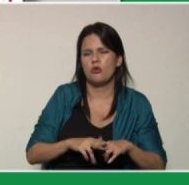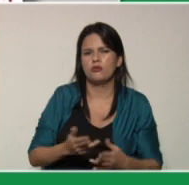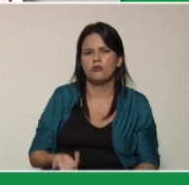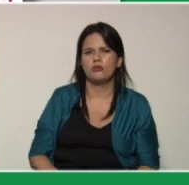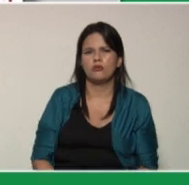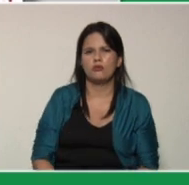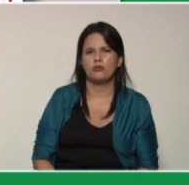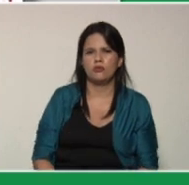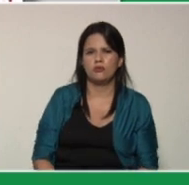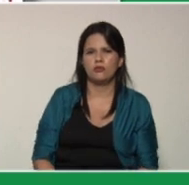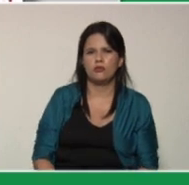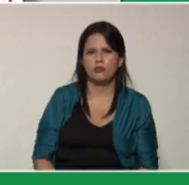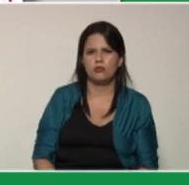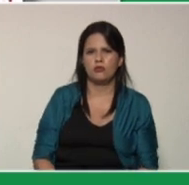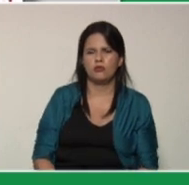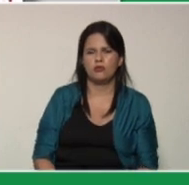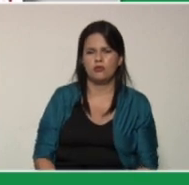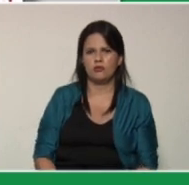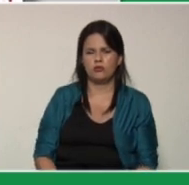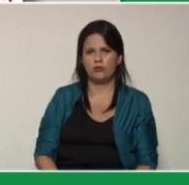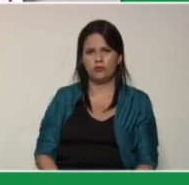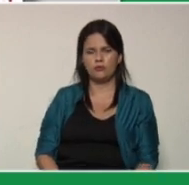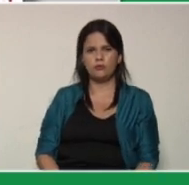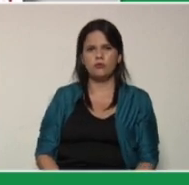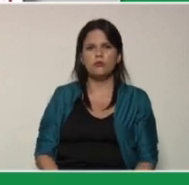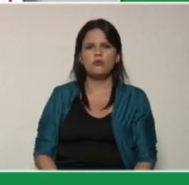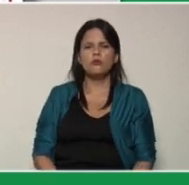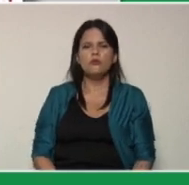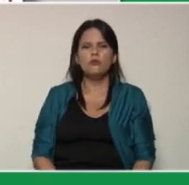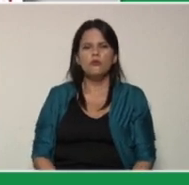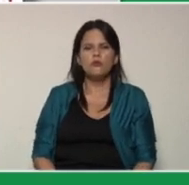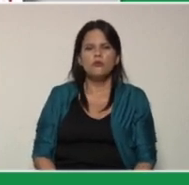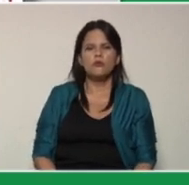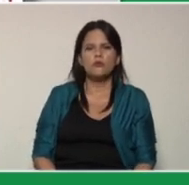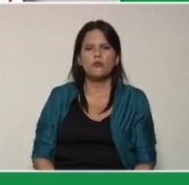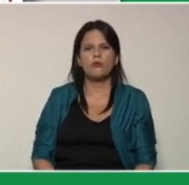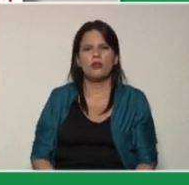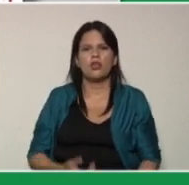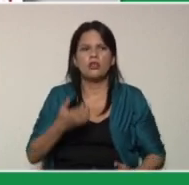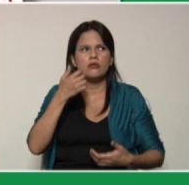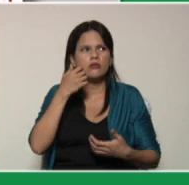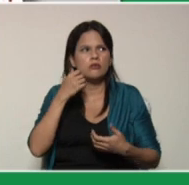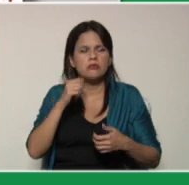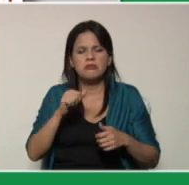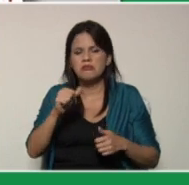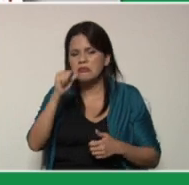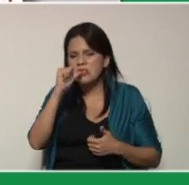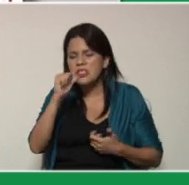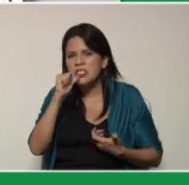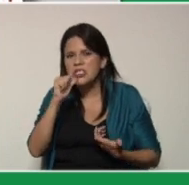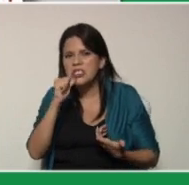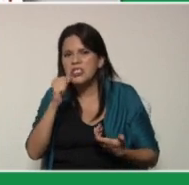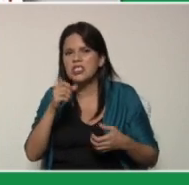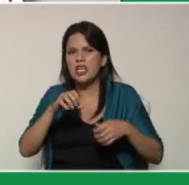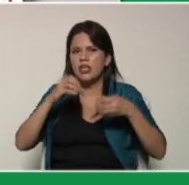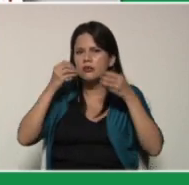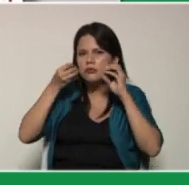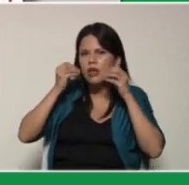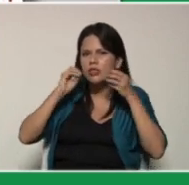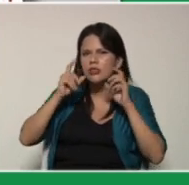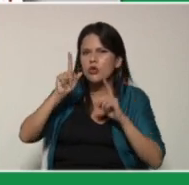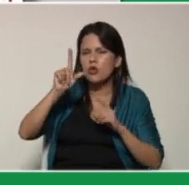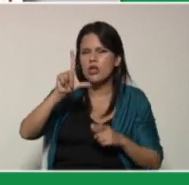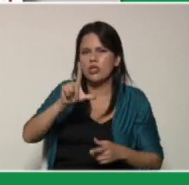cascarilla de arroz veinte kilogramos chicha de maíz un litro melaza